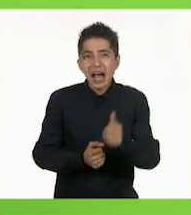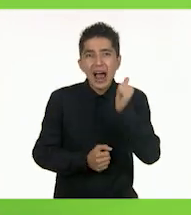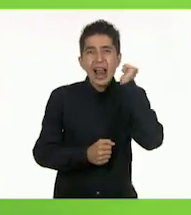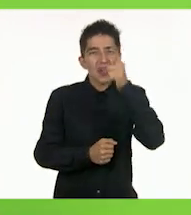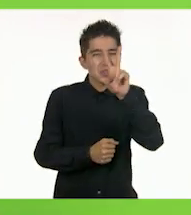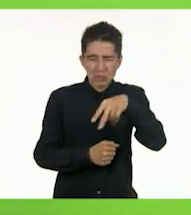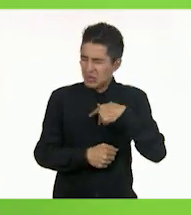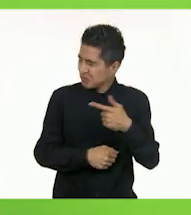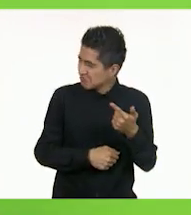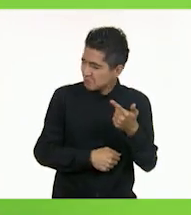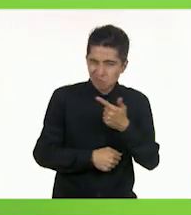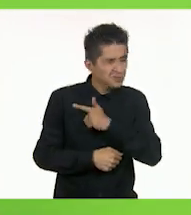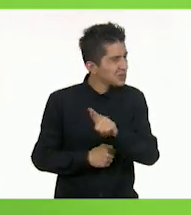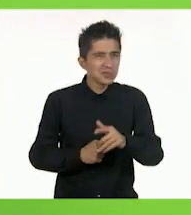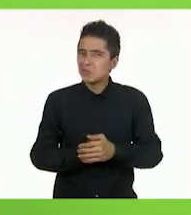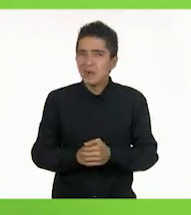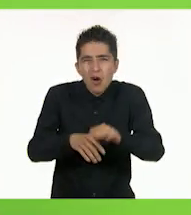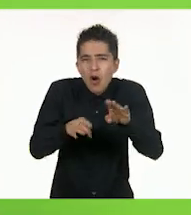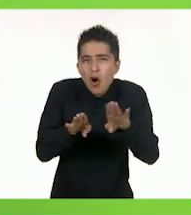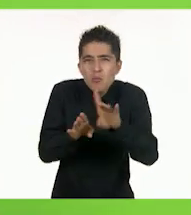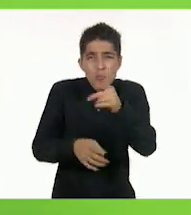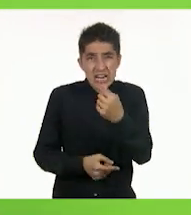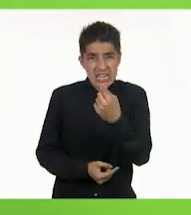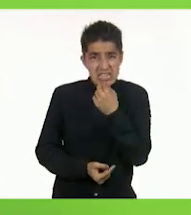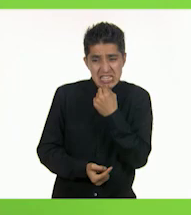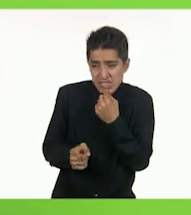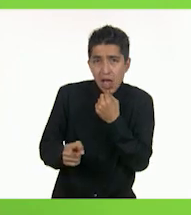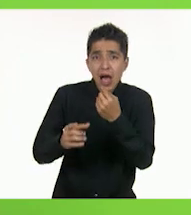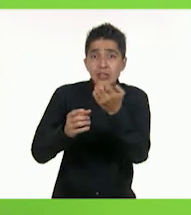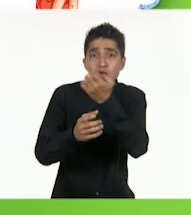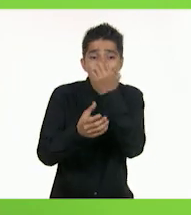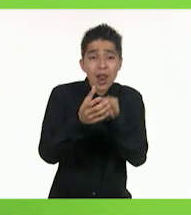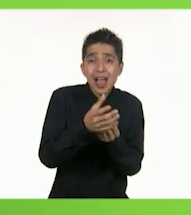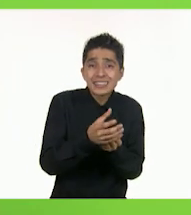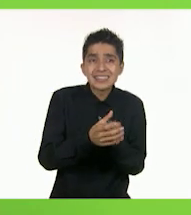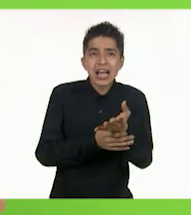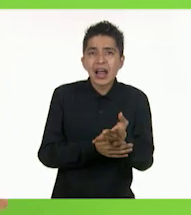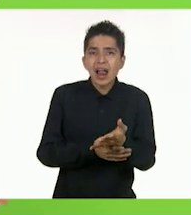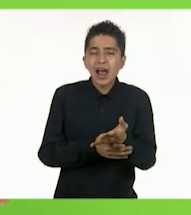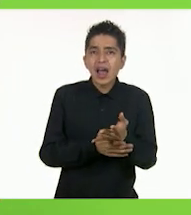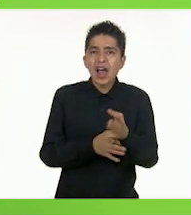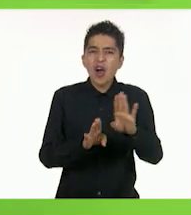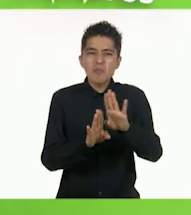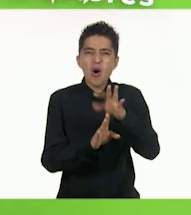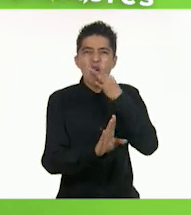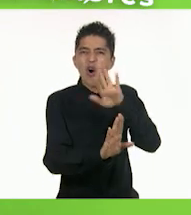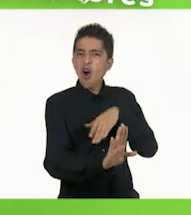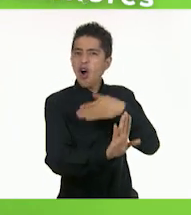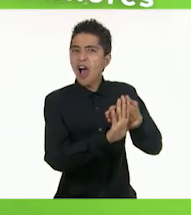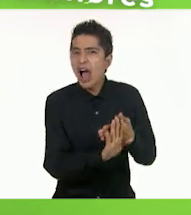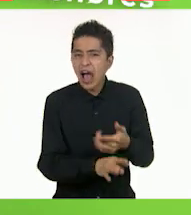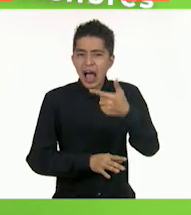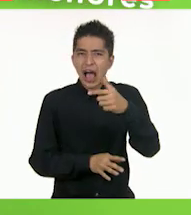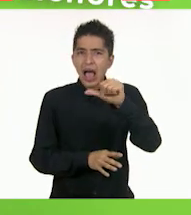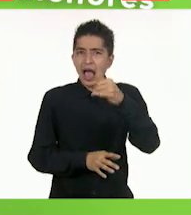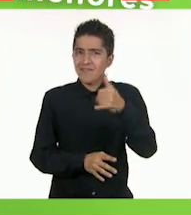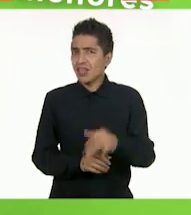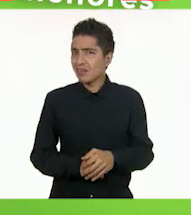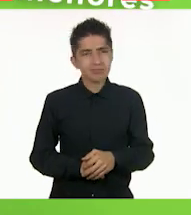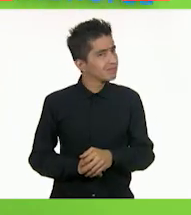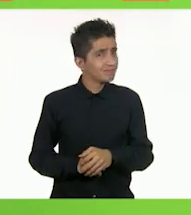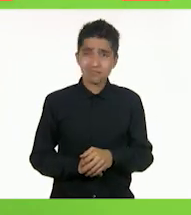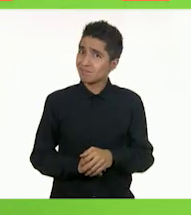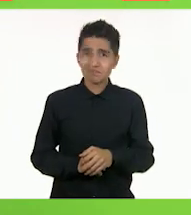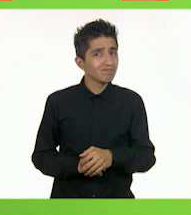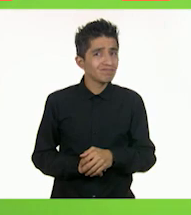gustó nada es ver cómo un niño al salir de la escuela trataba mal a Gaby. A ver, a ver. Nadie tiene